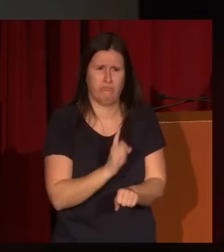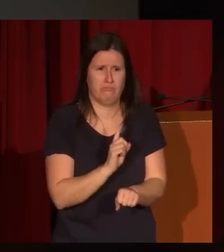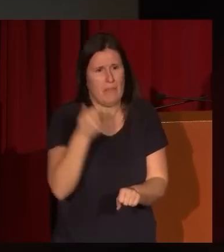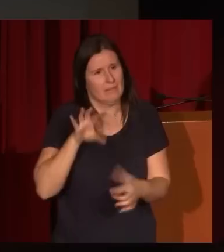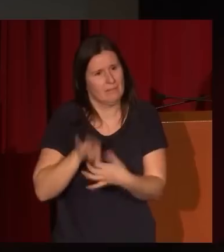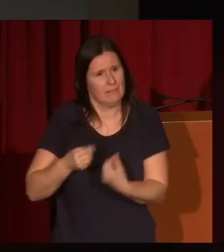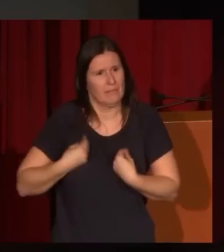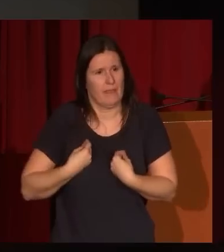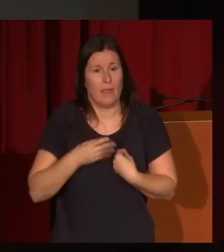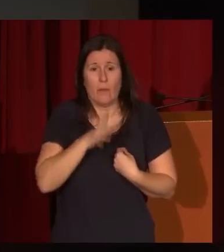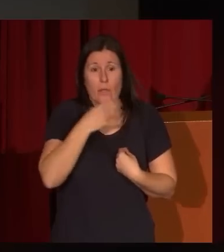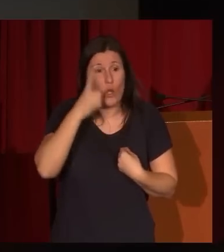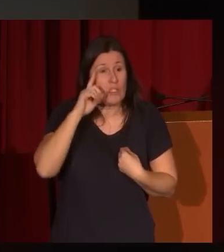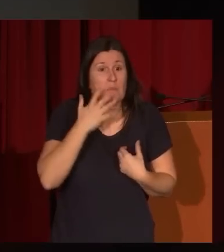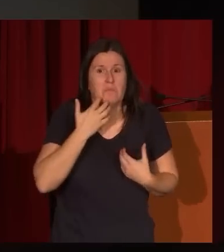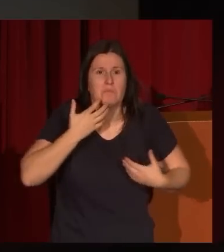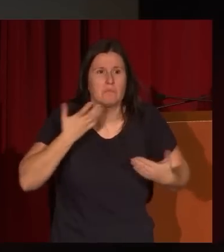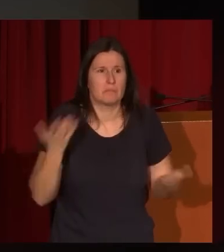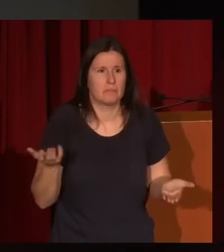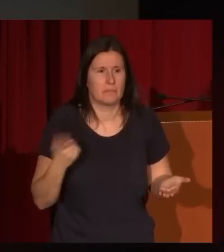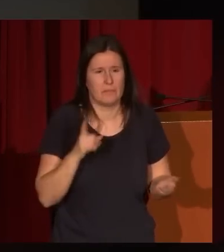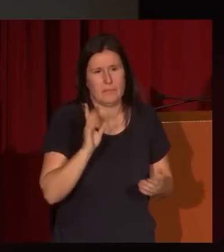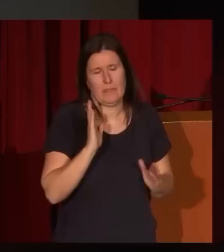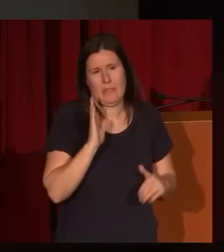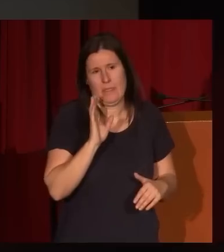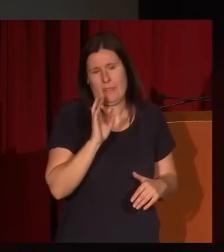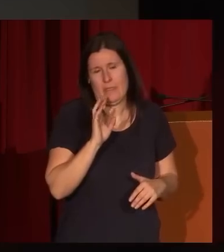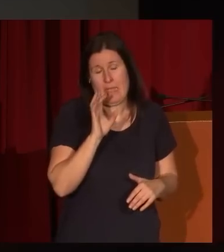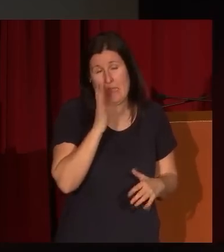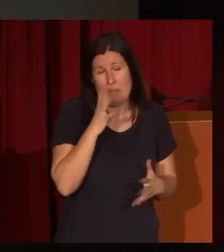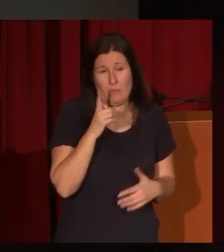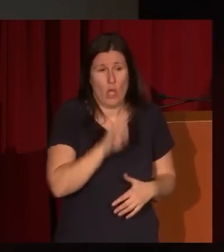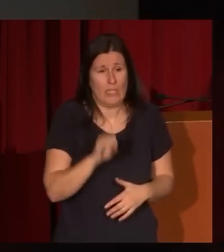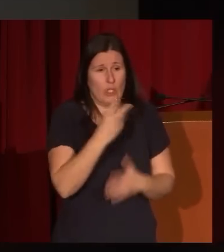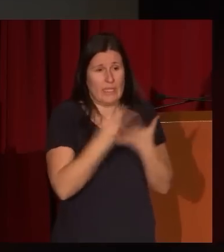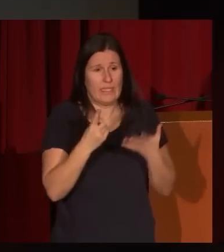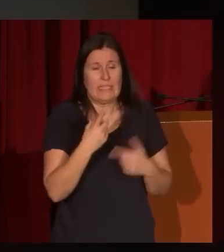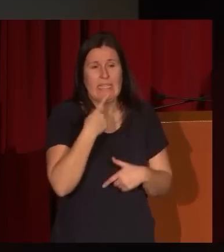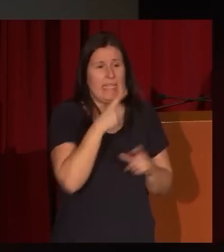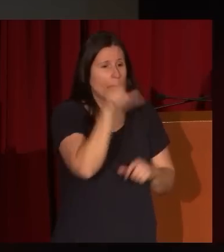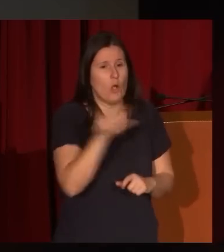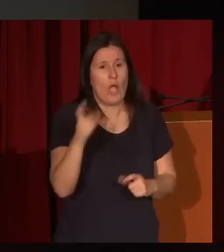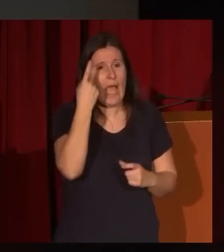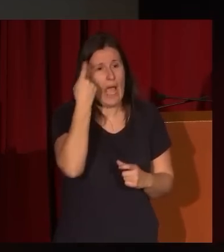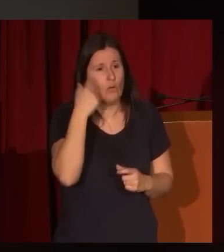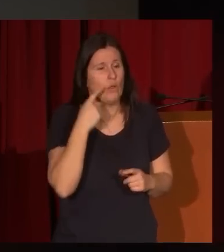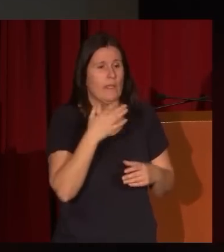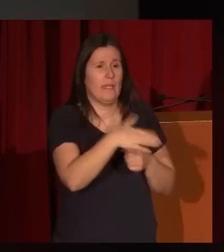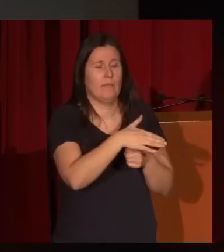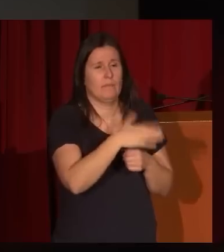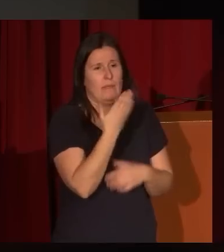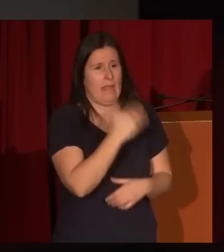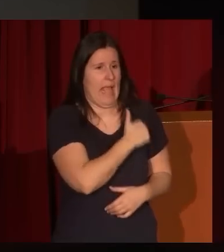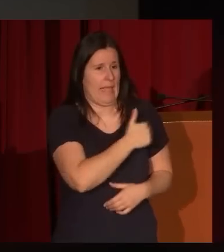porque no sabemos ni siquiera, hace el año 17 se menciona como alumno de la Academia San Fernando, pero no se ha